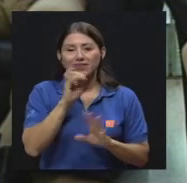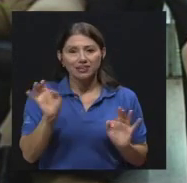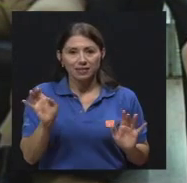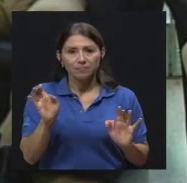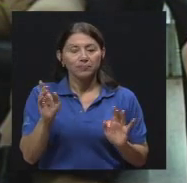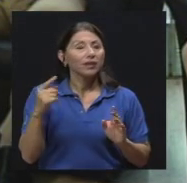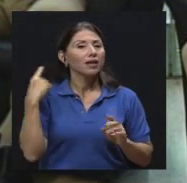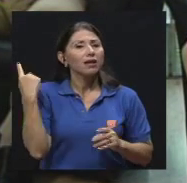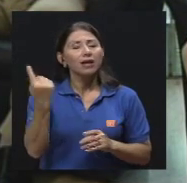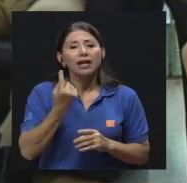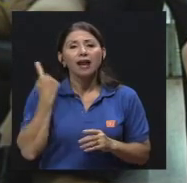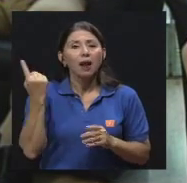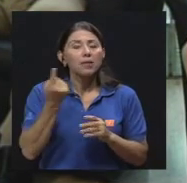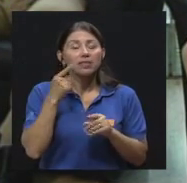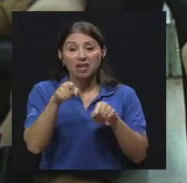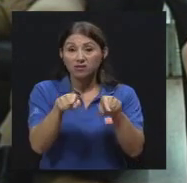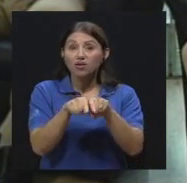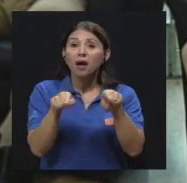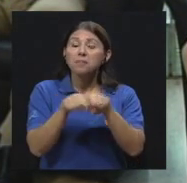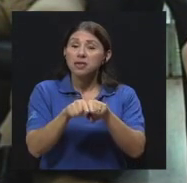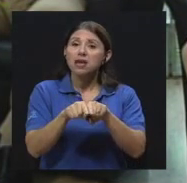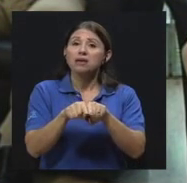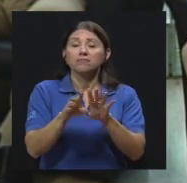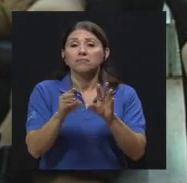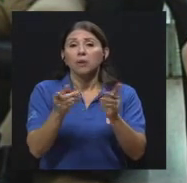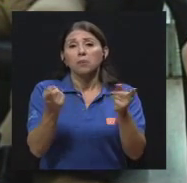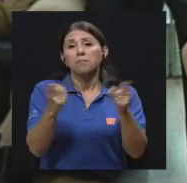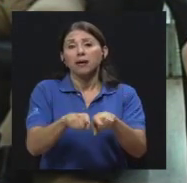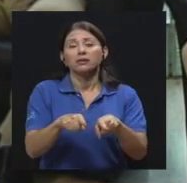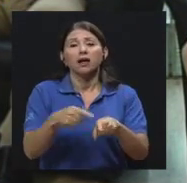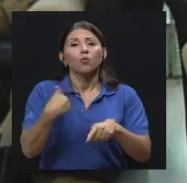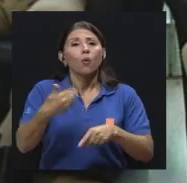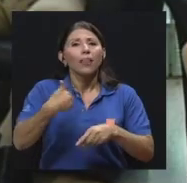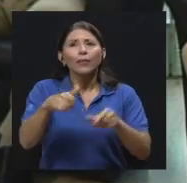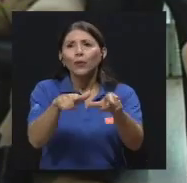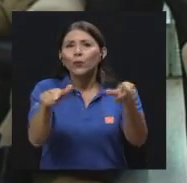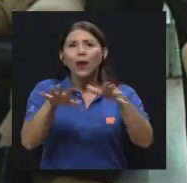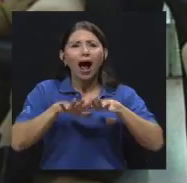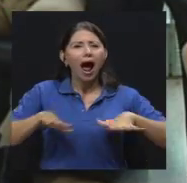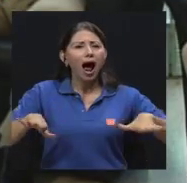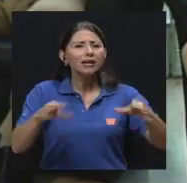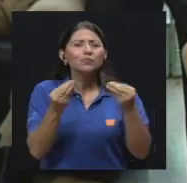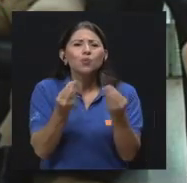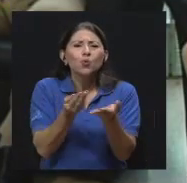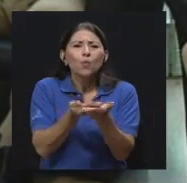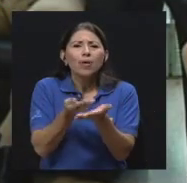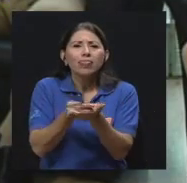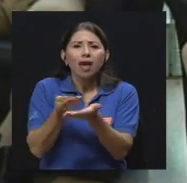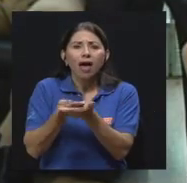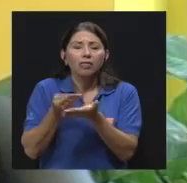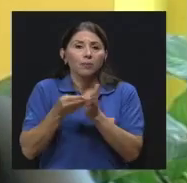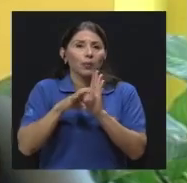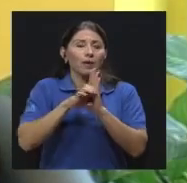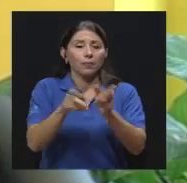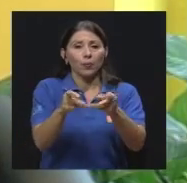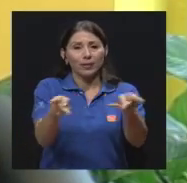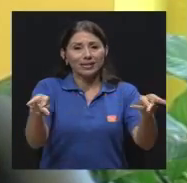Y generalmente las vamos a adquirir también cuando vamos a lugares donde la humedad está muy presente. Piscinas,